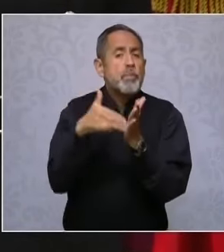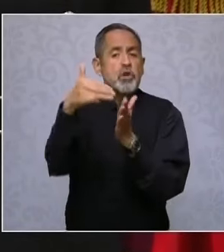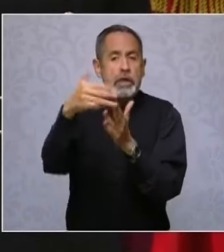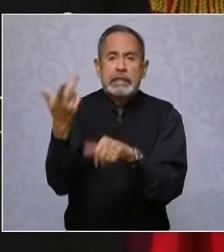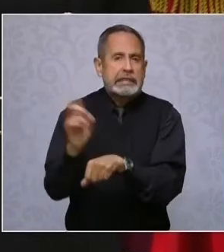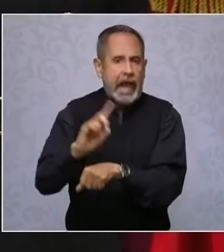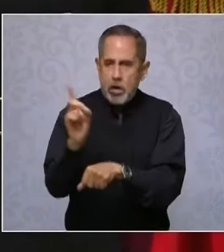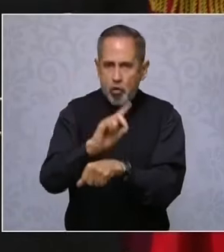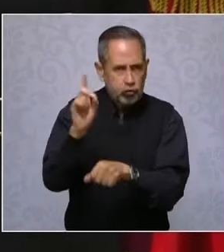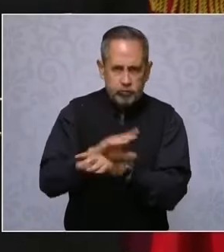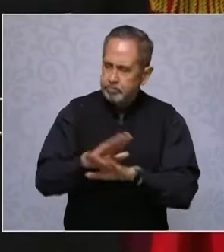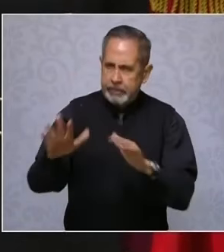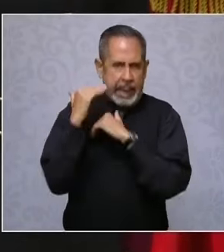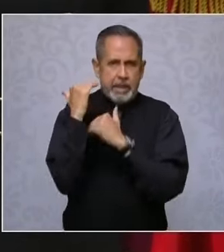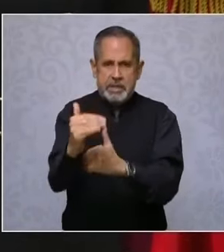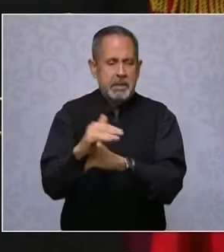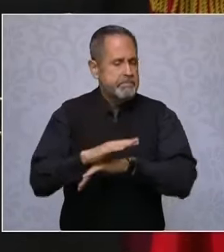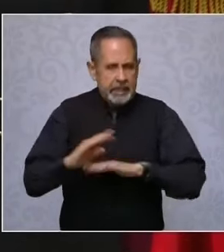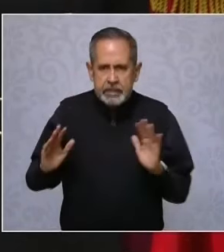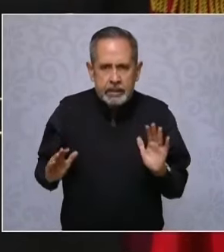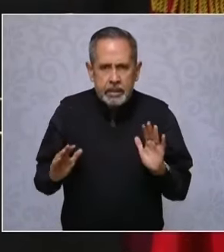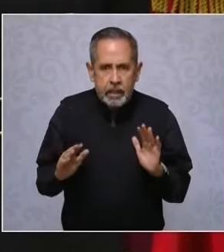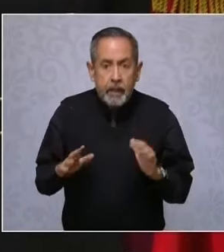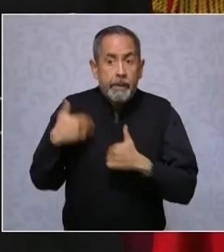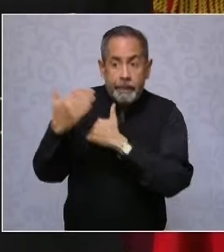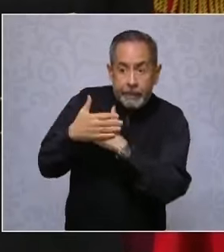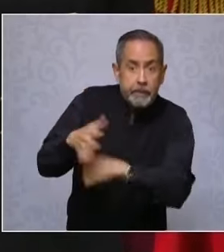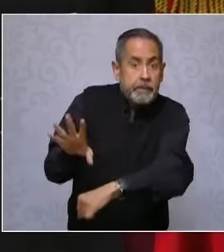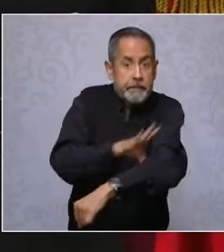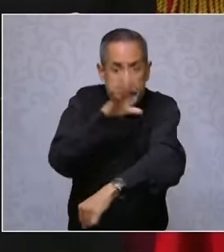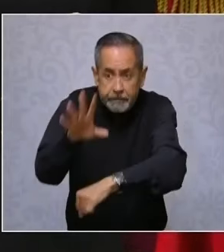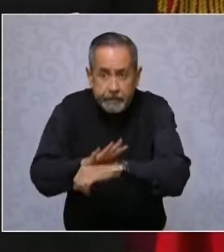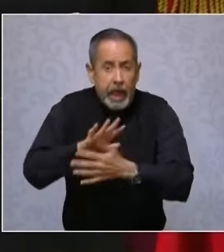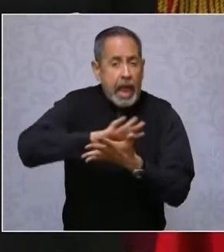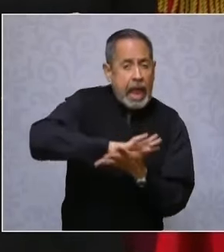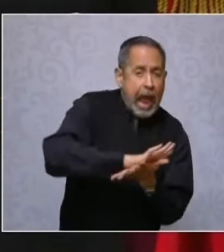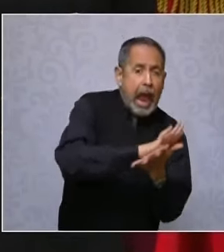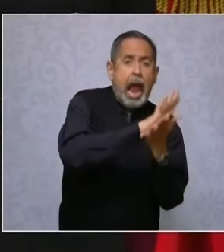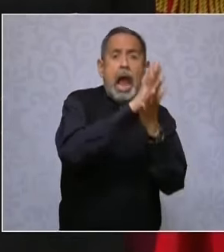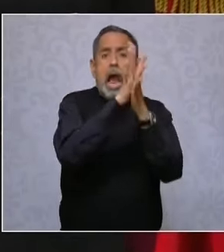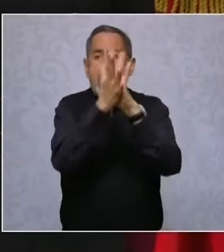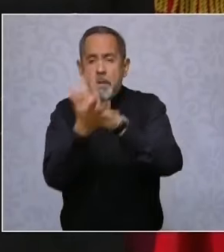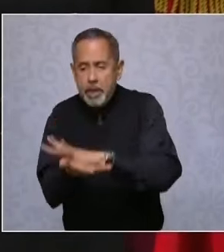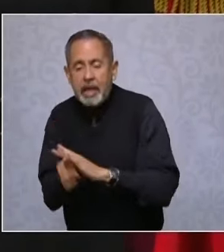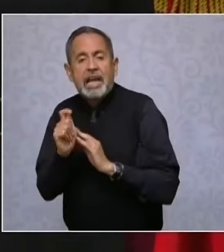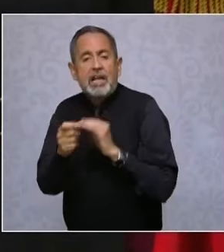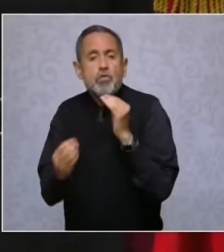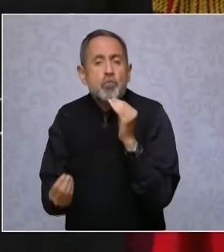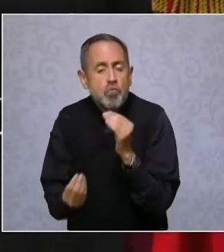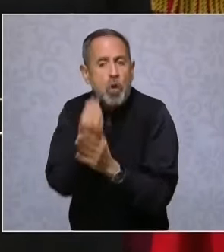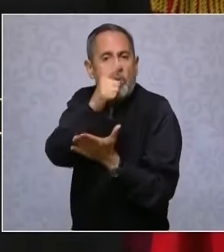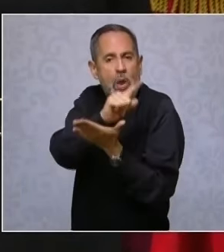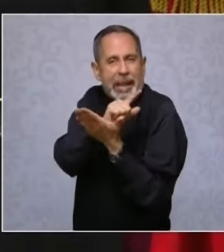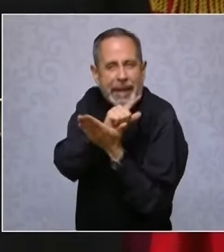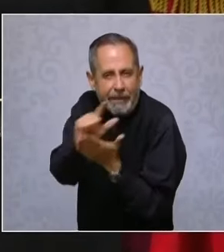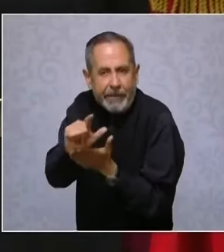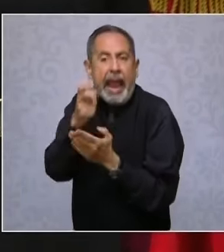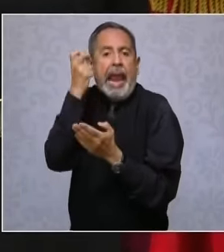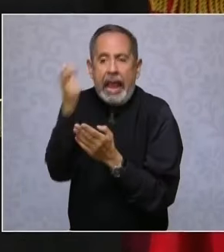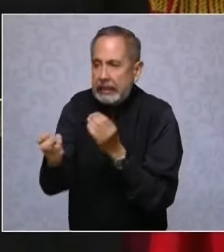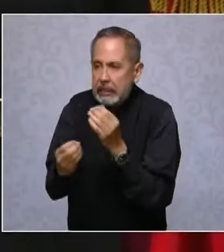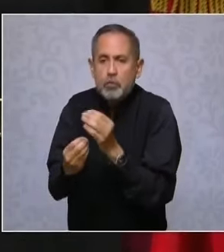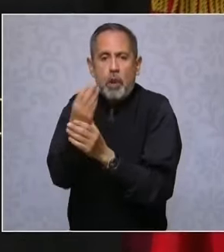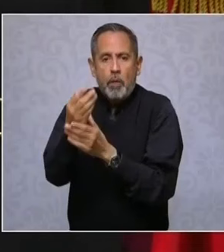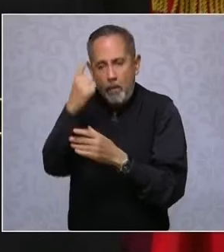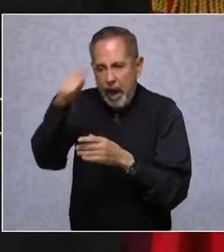diarios. Vamos a promover la eficiencia energética y la transición hacia las fuentes renovables de energía para